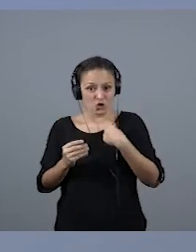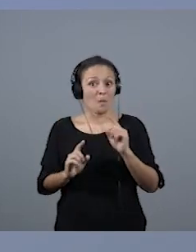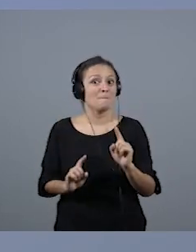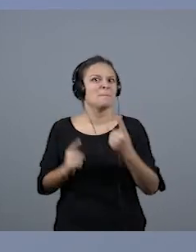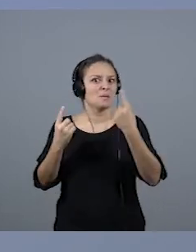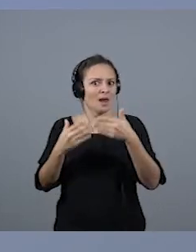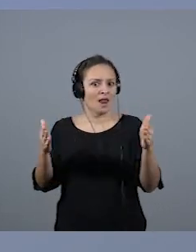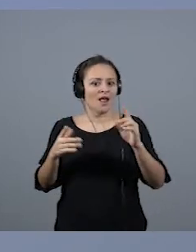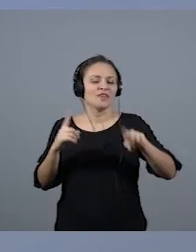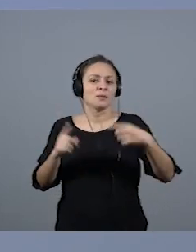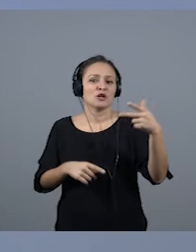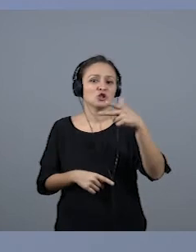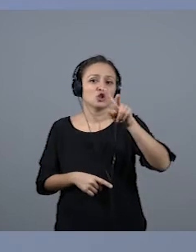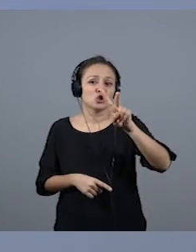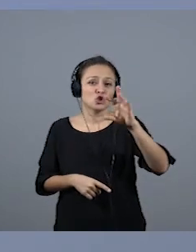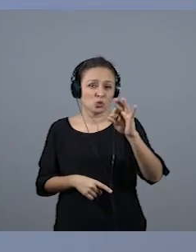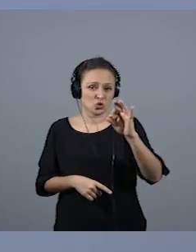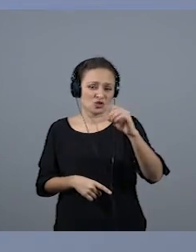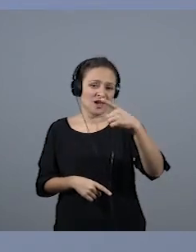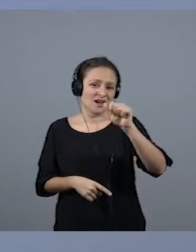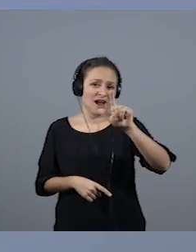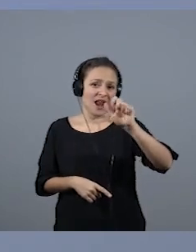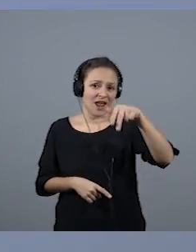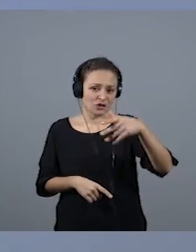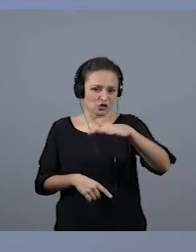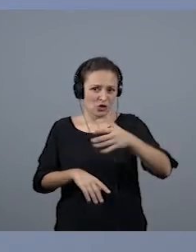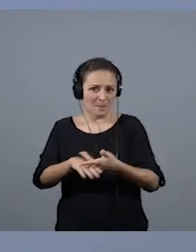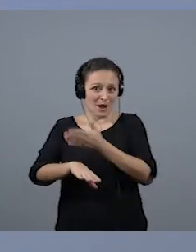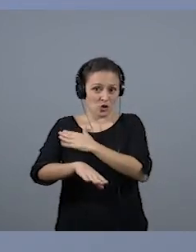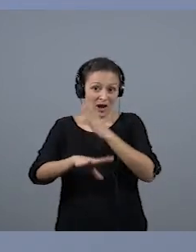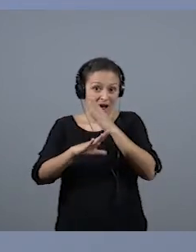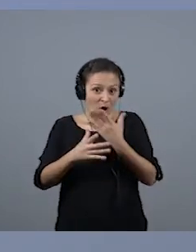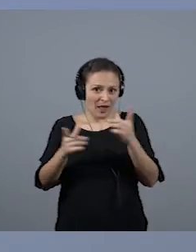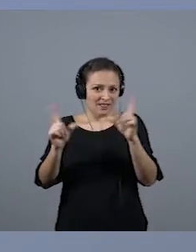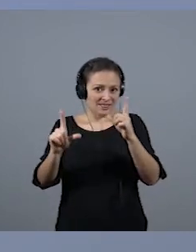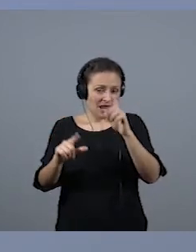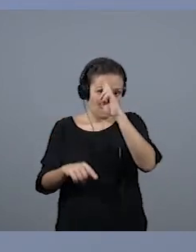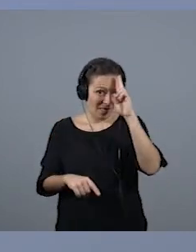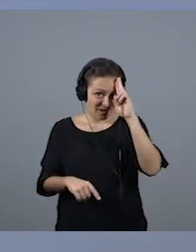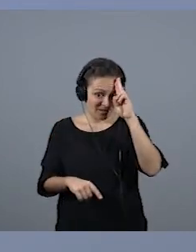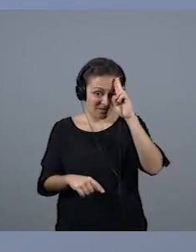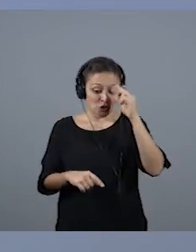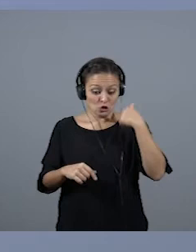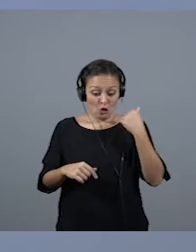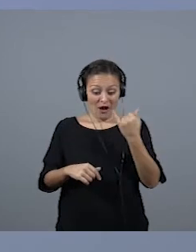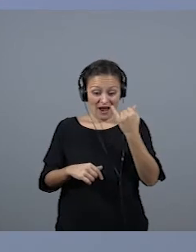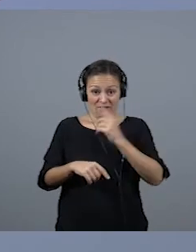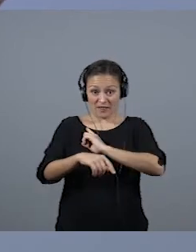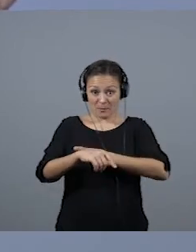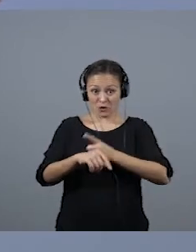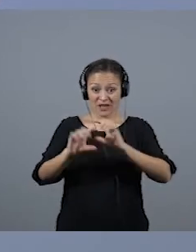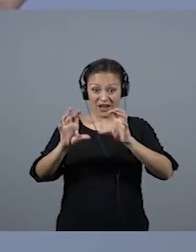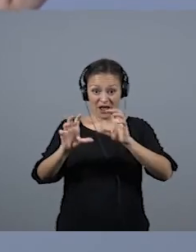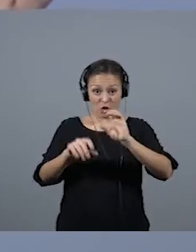después estuvo Chus Galán en Mallorca, una gran amiga que está en Telemadrid, y cuando salgo de jefa de deportes de Radio Club y voy a la Televisión